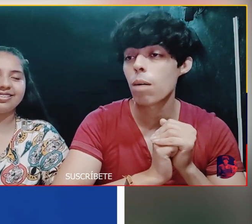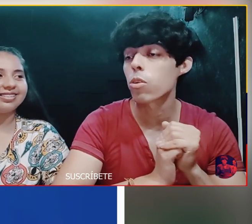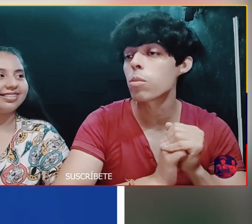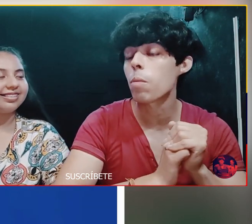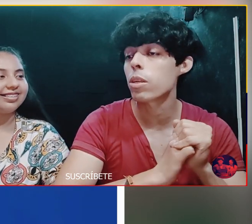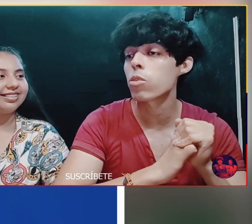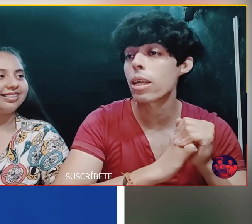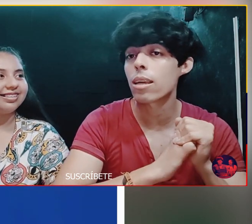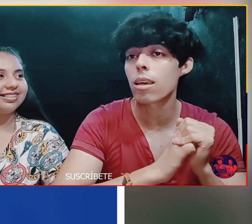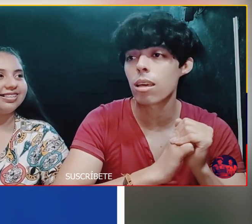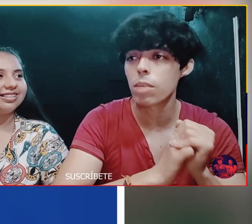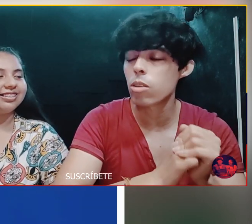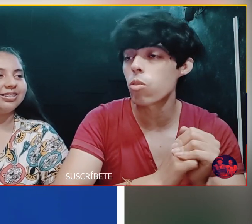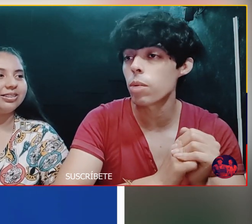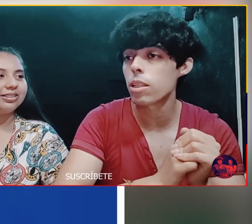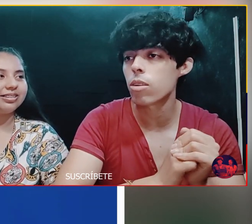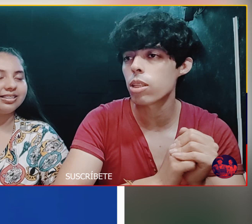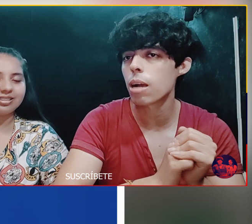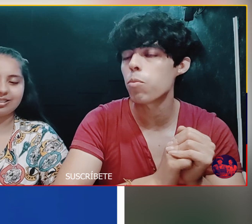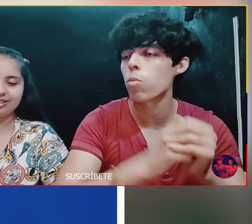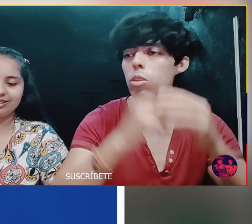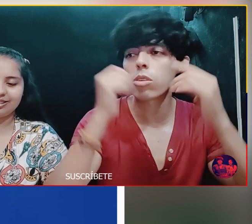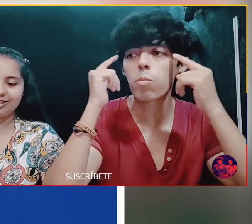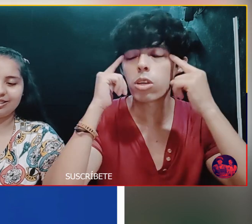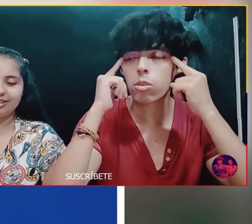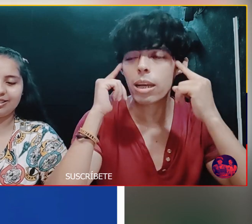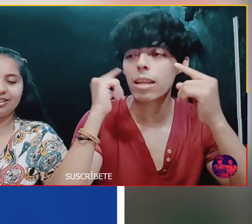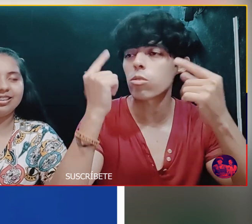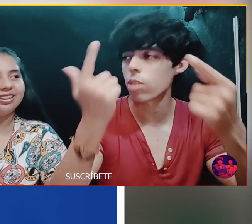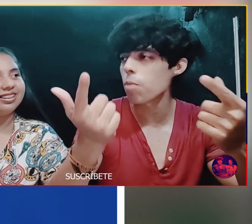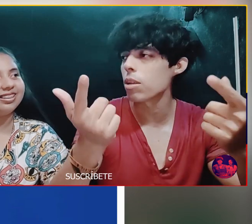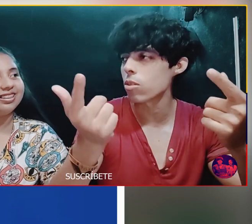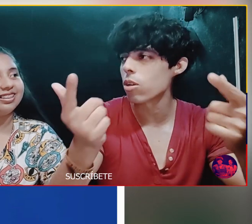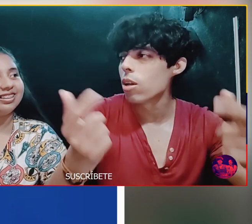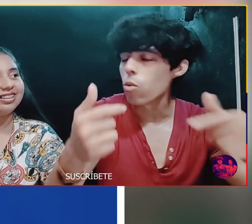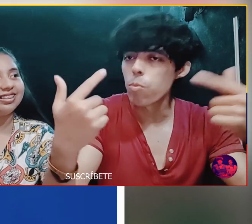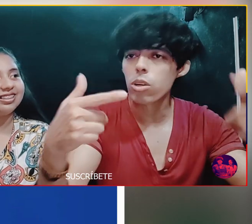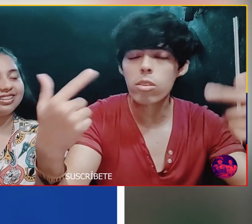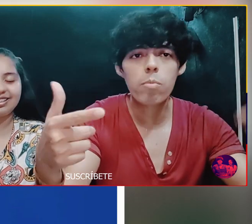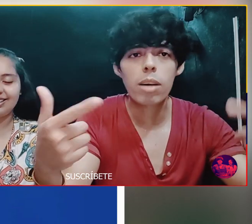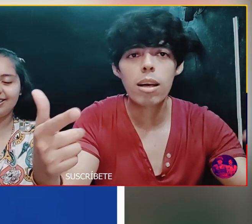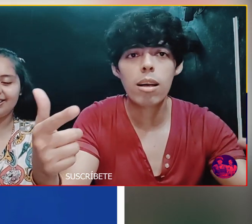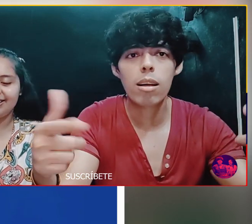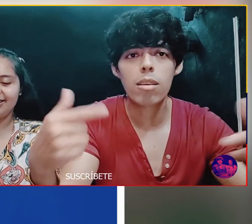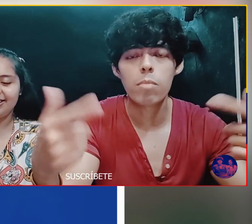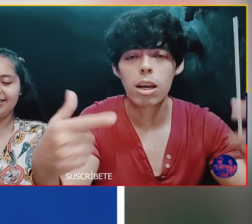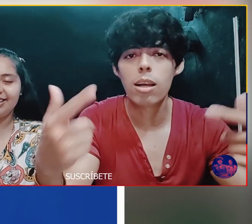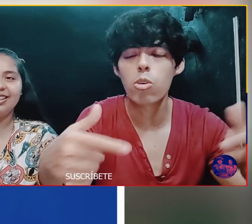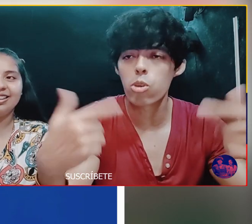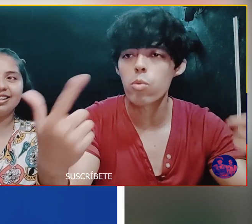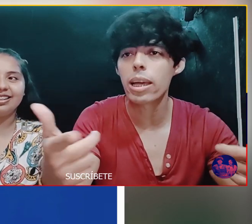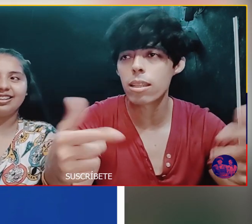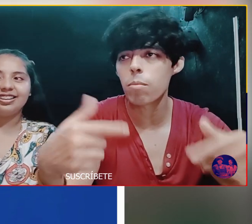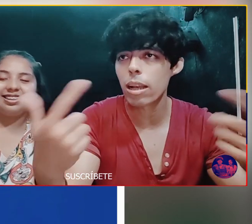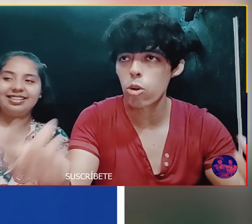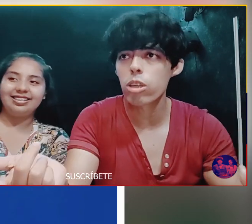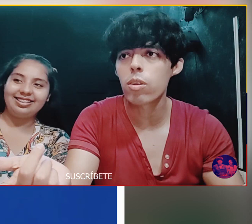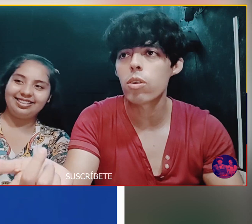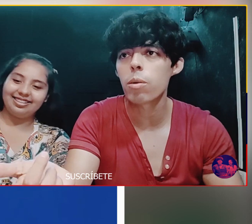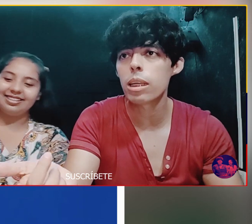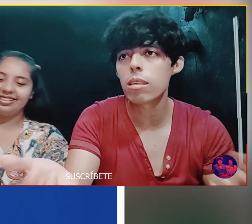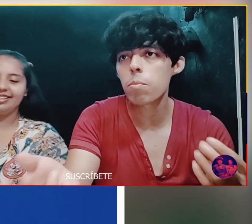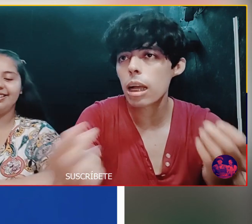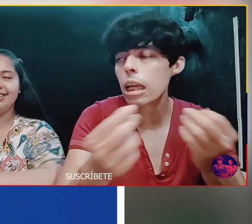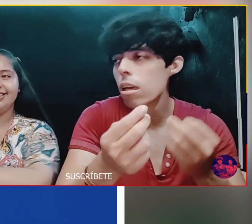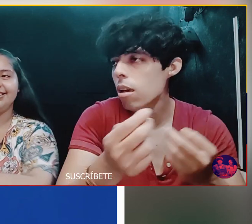deseo que la próxima persona Que emita un comentario Que diga Por lo menos Sea un poquito más razonable Un poquito más Más congruente Más